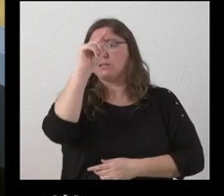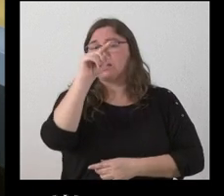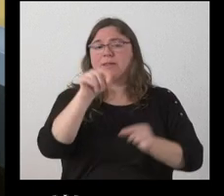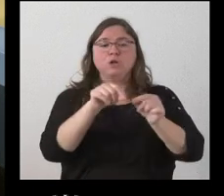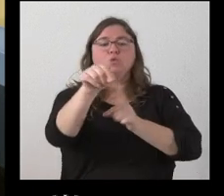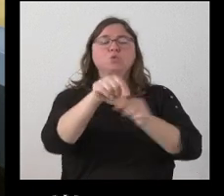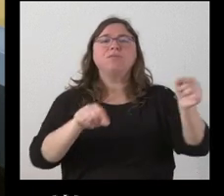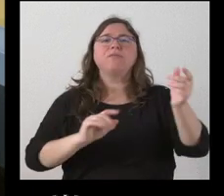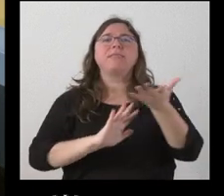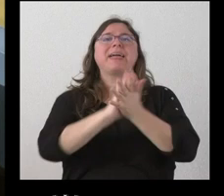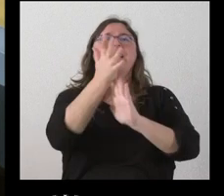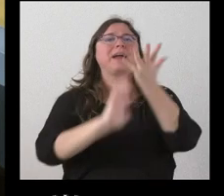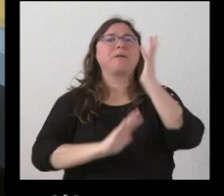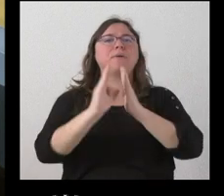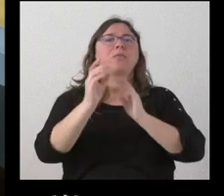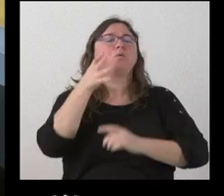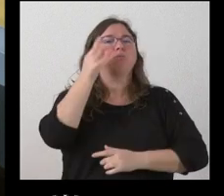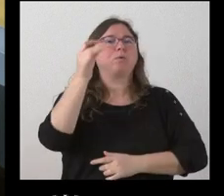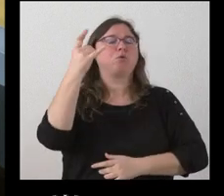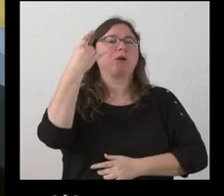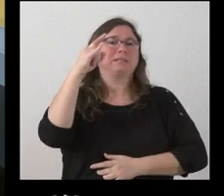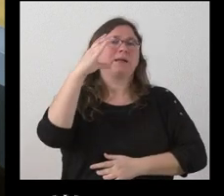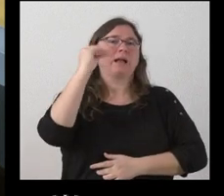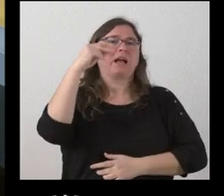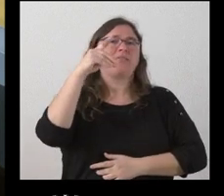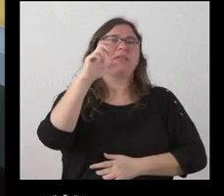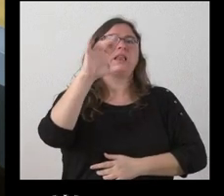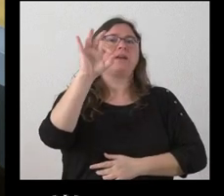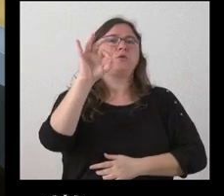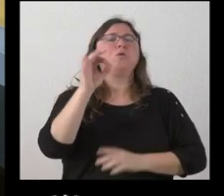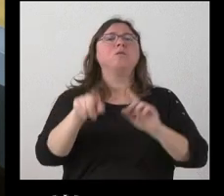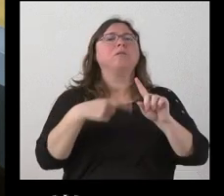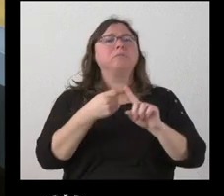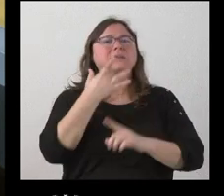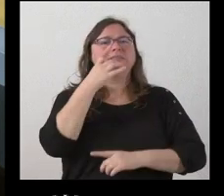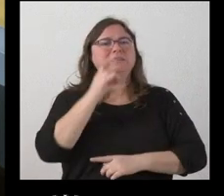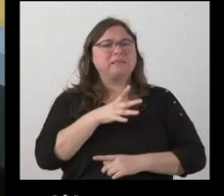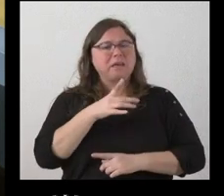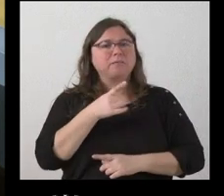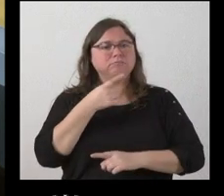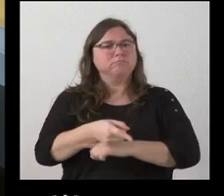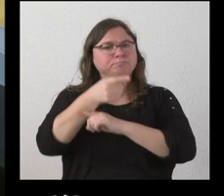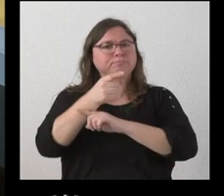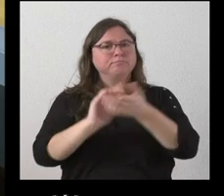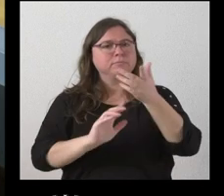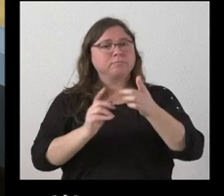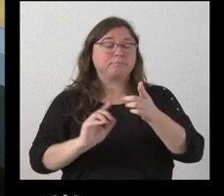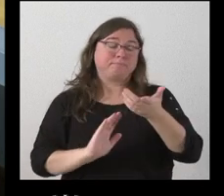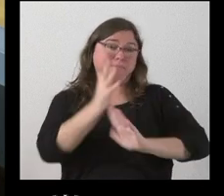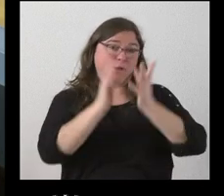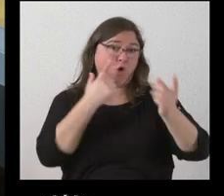se ha quemado en Candelario ¿quién dio la orden de proceder a esa quema controlada y si